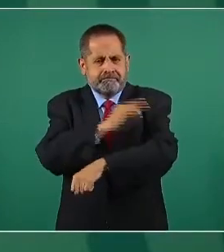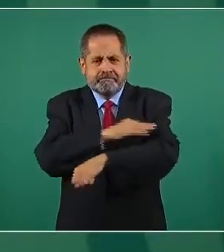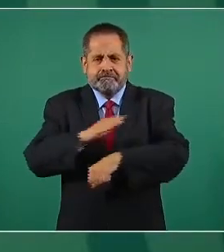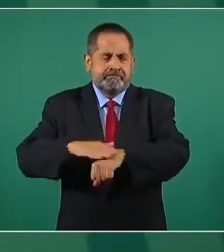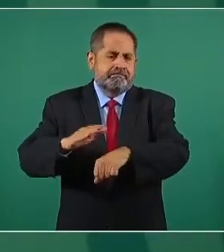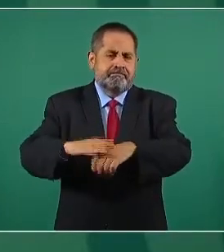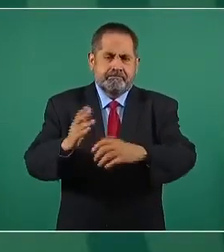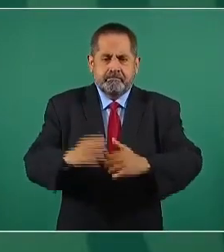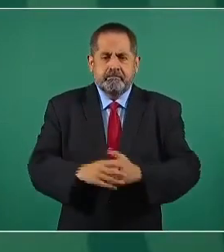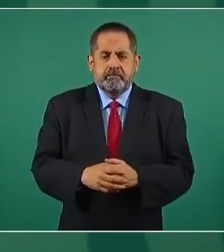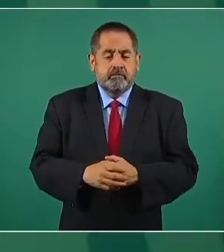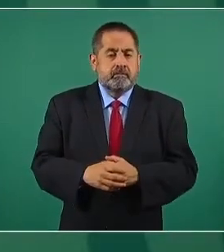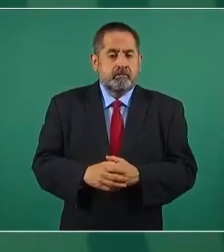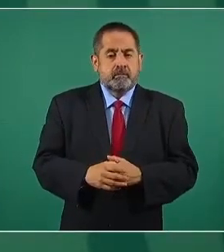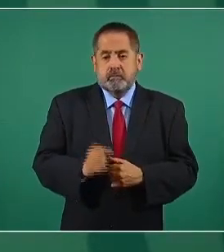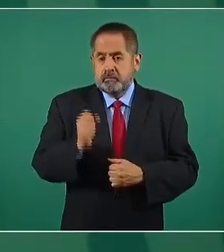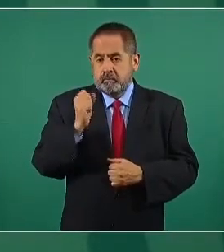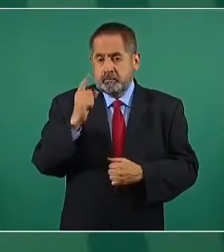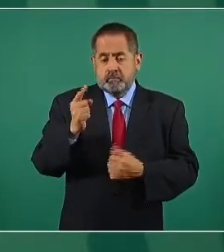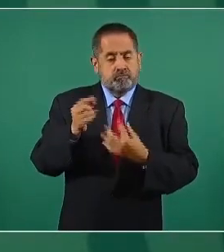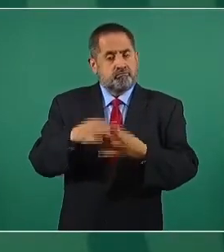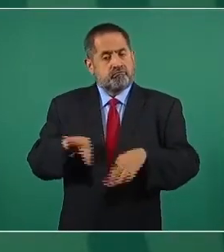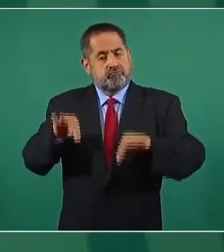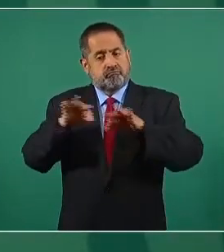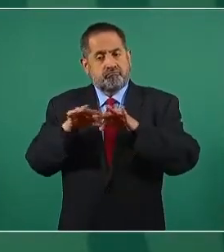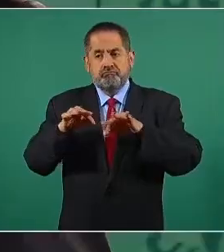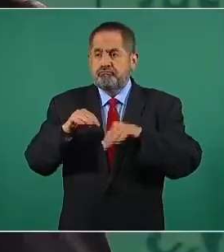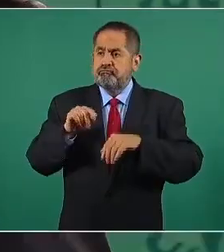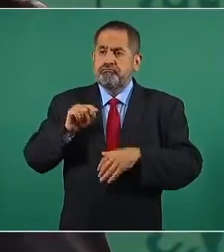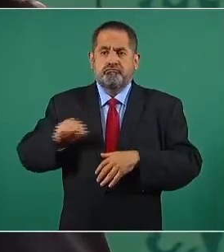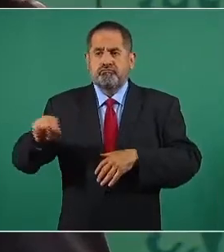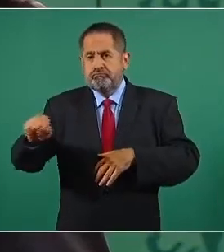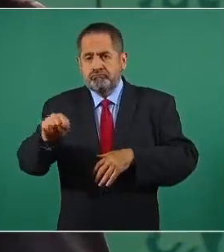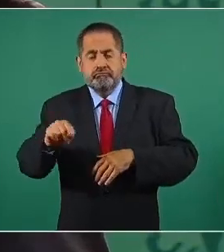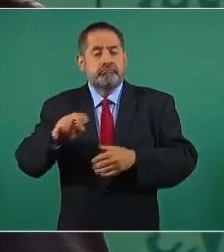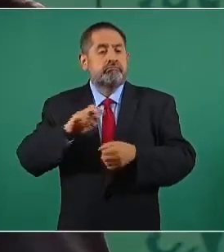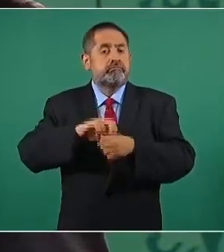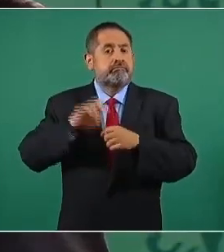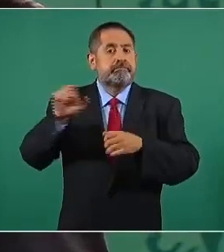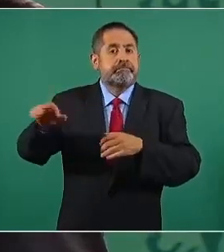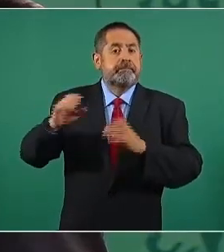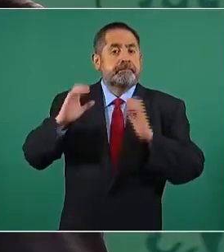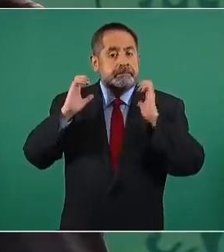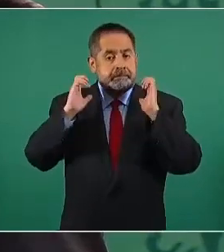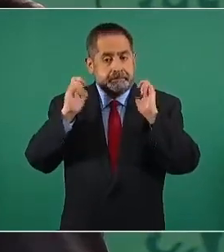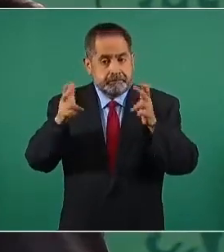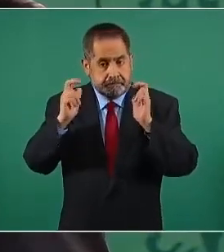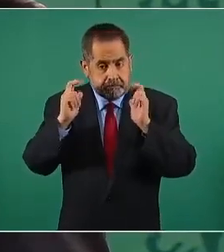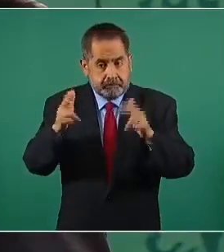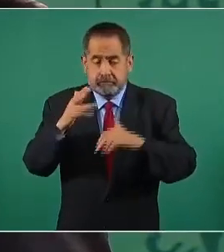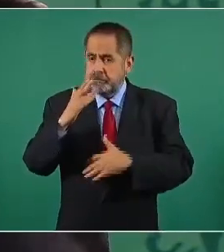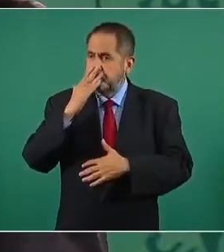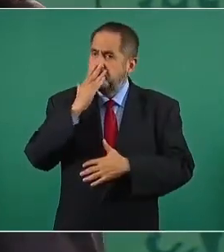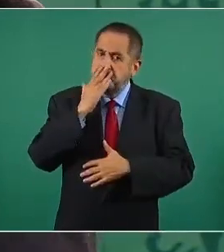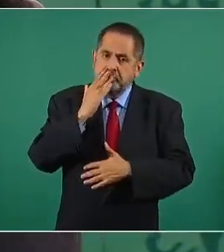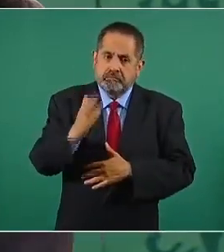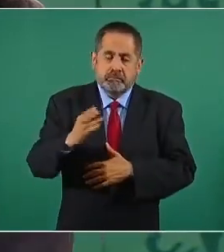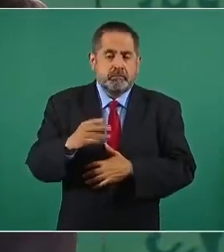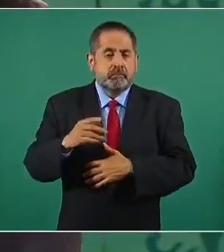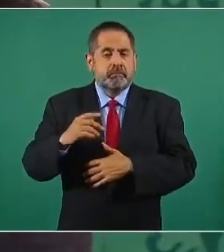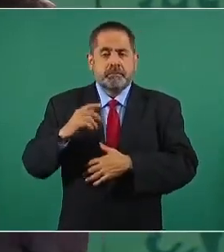Es muy importante lo que se está haciendo en Chiapas, la